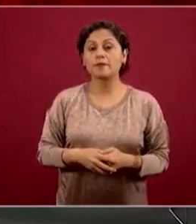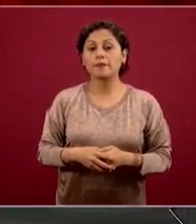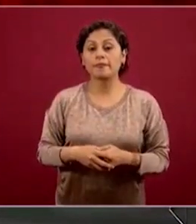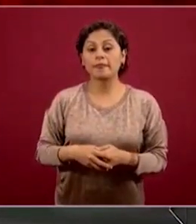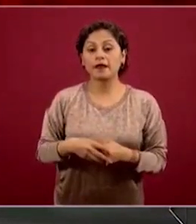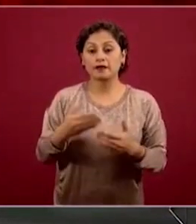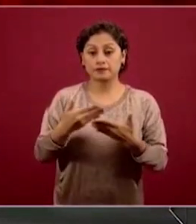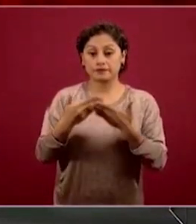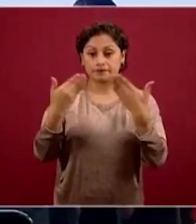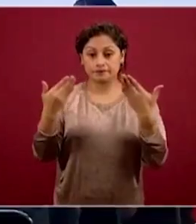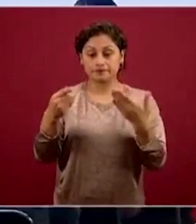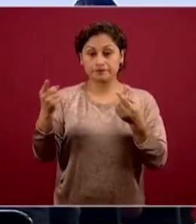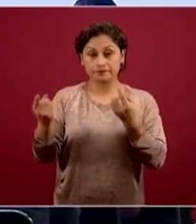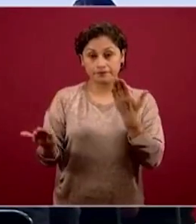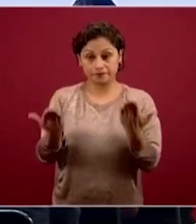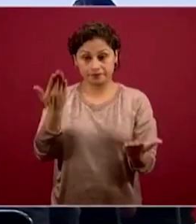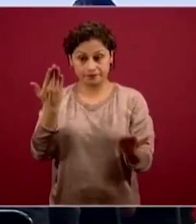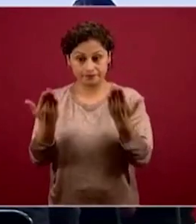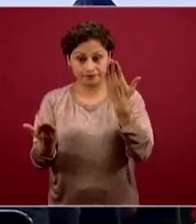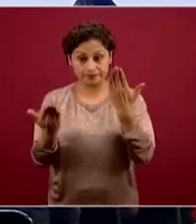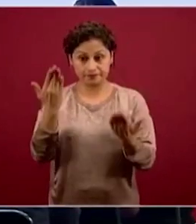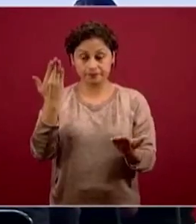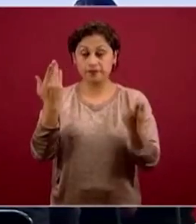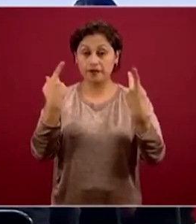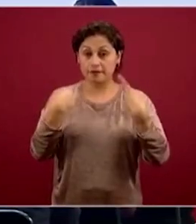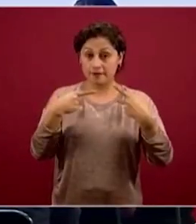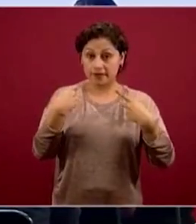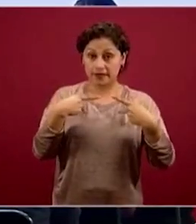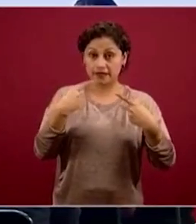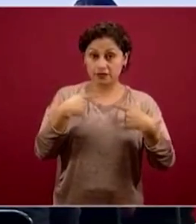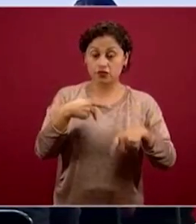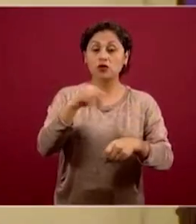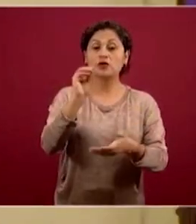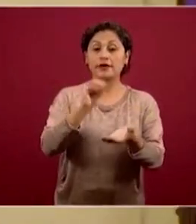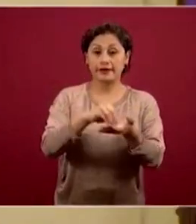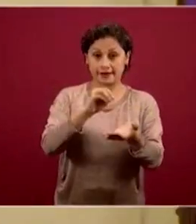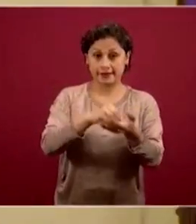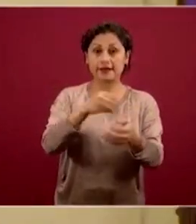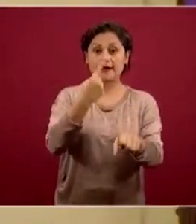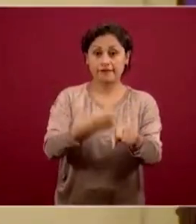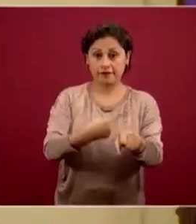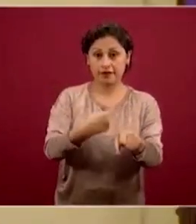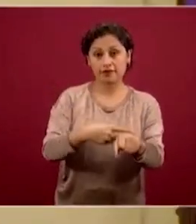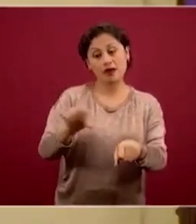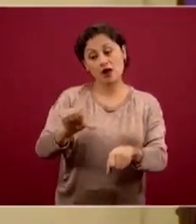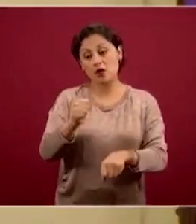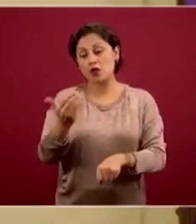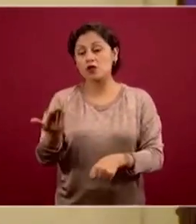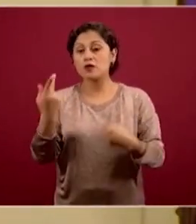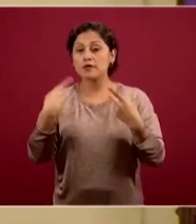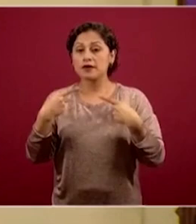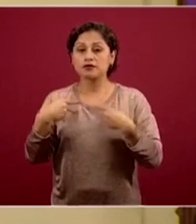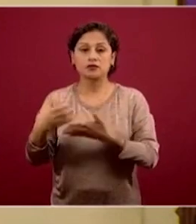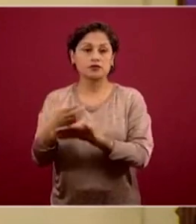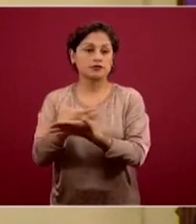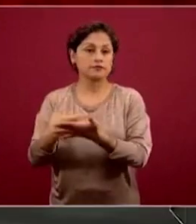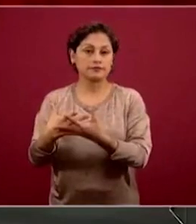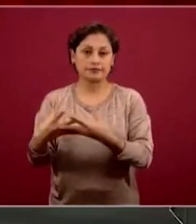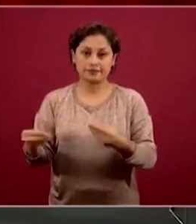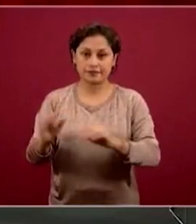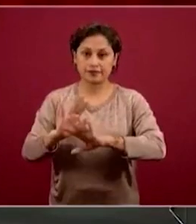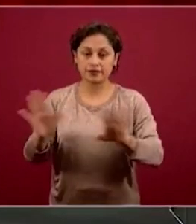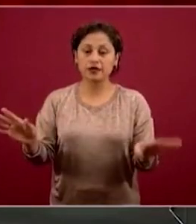comparación entre los casos activos y los casos recuperados, el color azul,